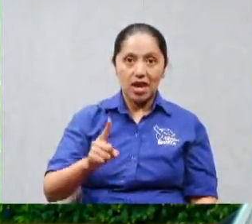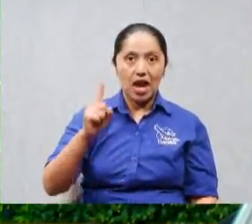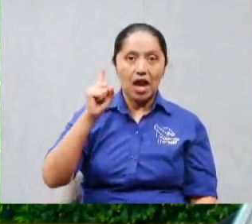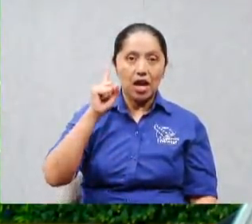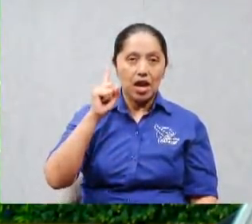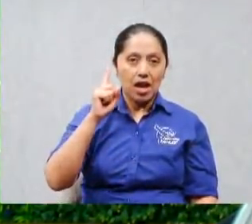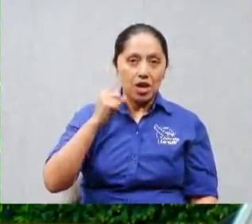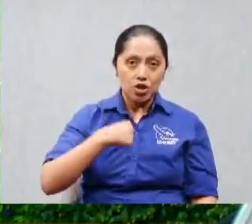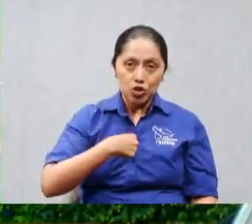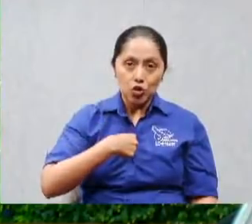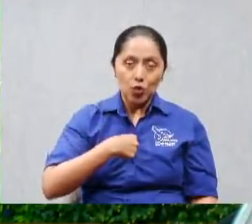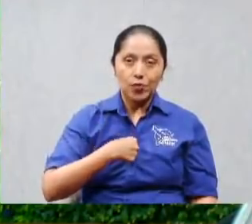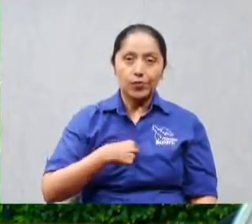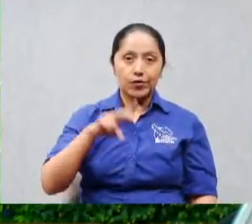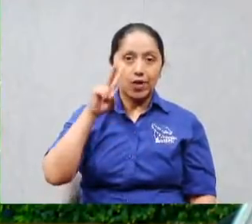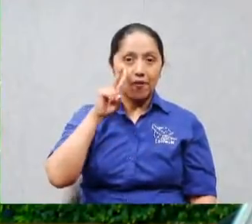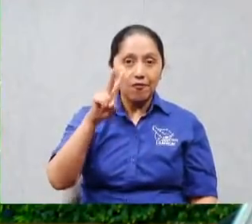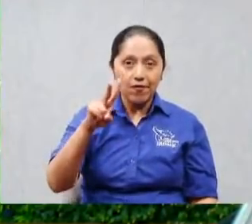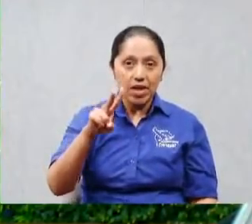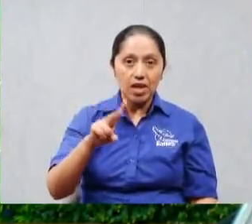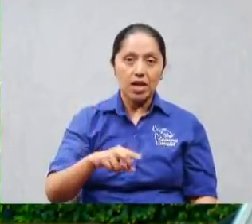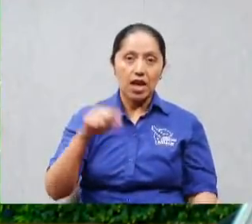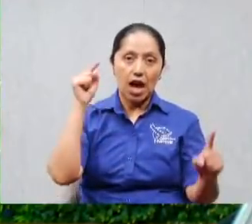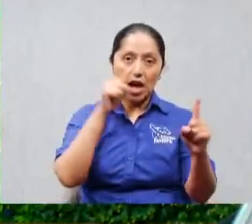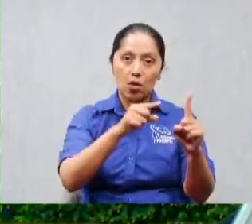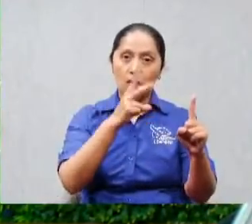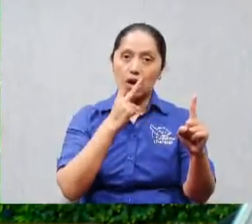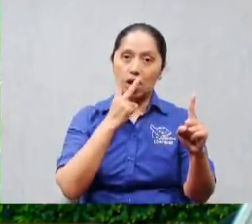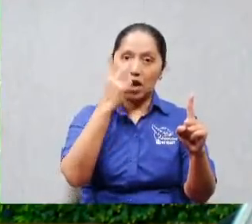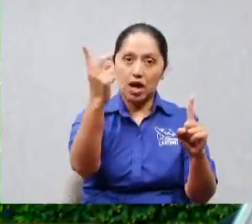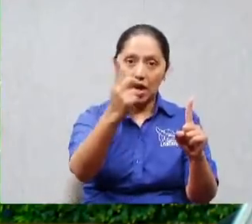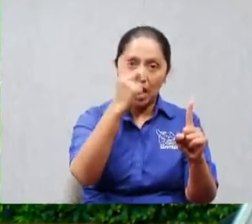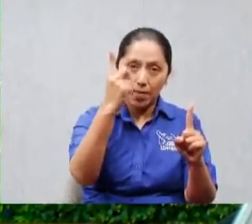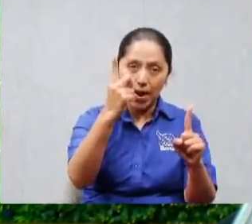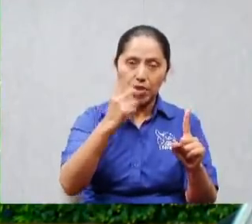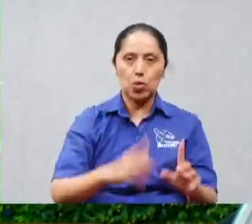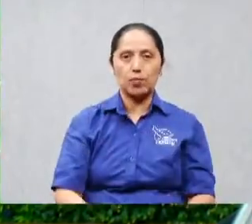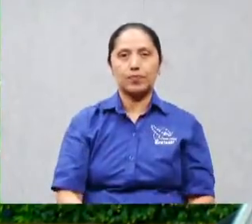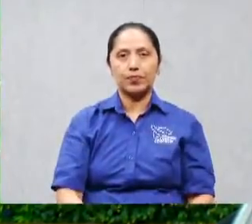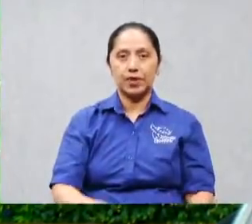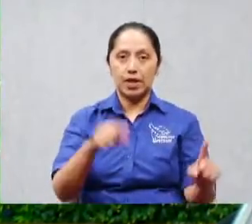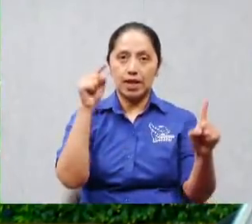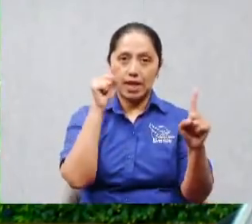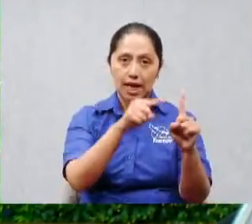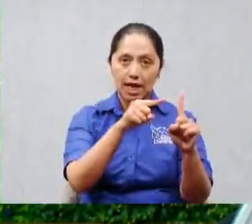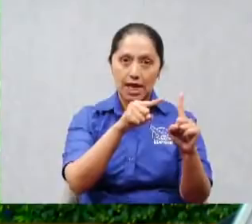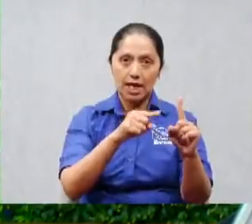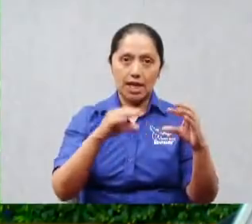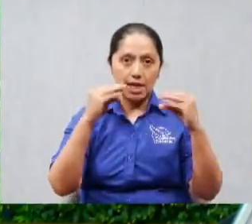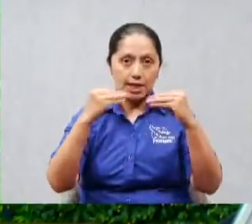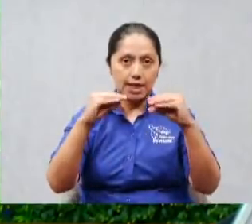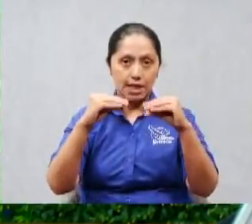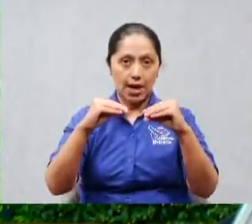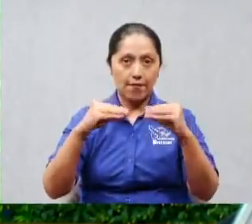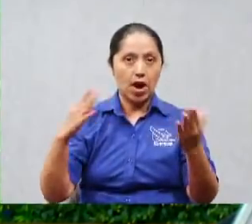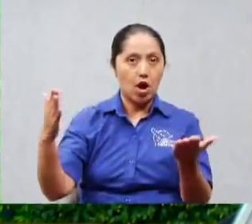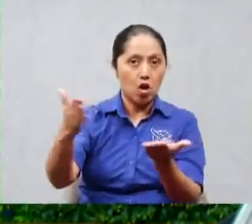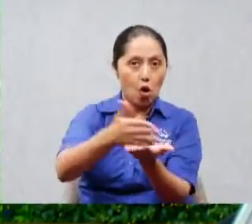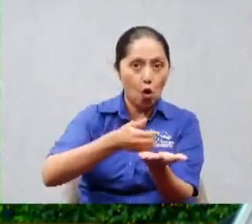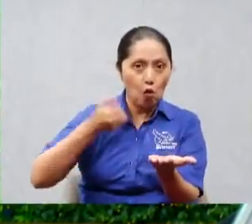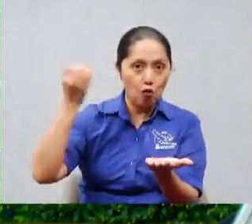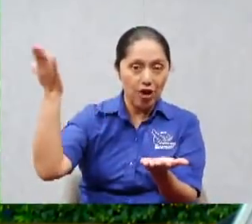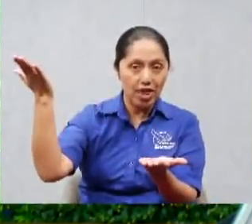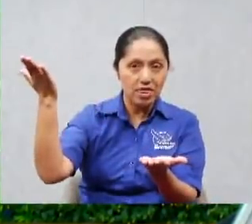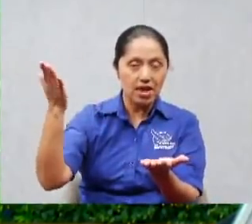hermano que se la echó buena hermano se la echó buena ese hermano le tocaba administrar las ofrendas y